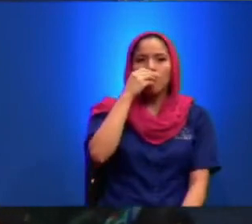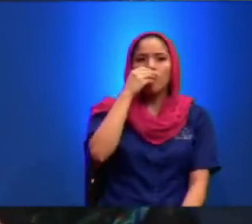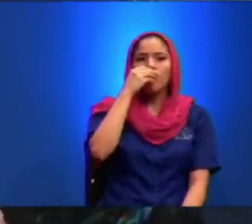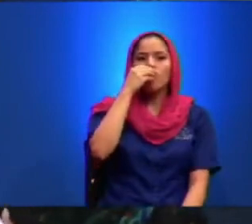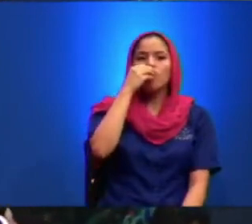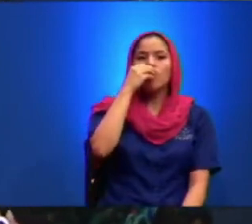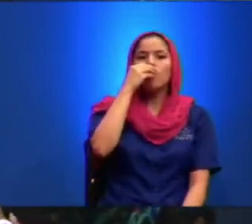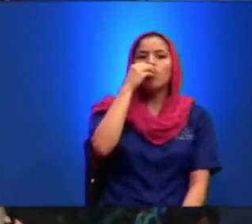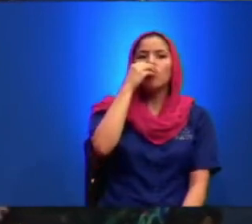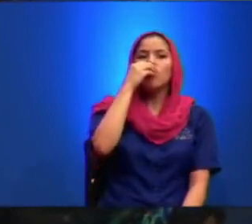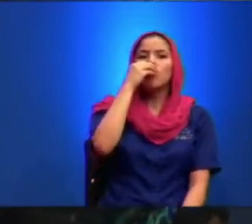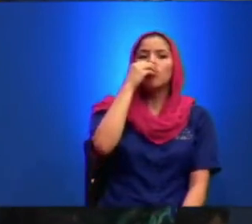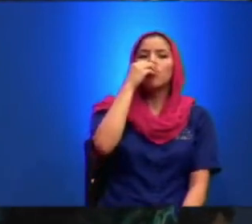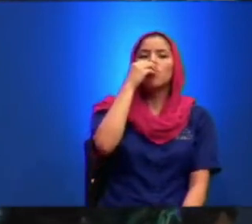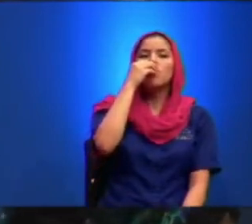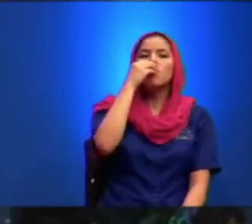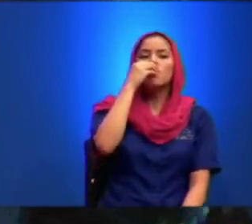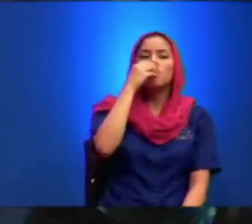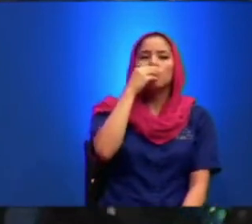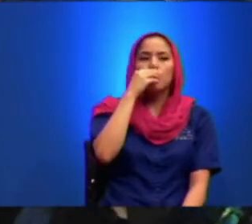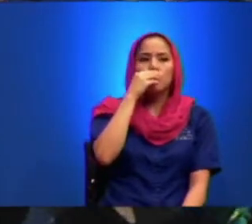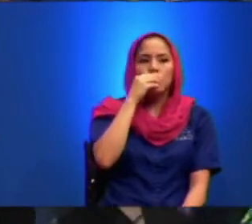Oh Señor